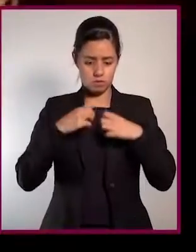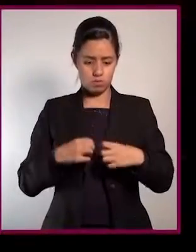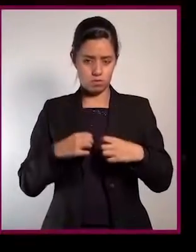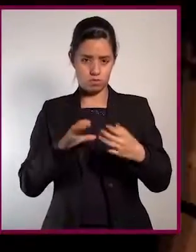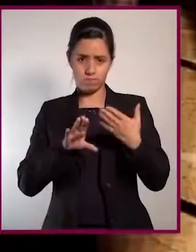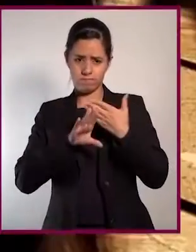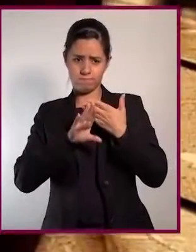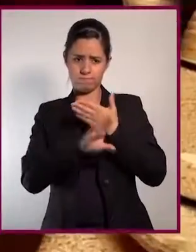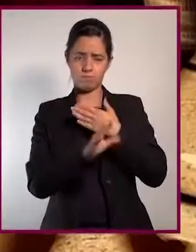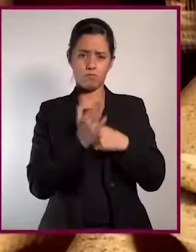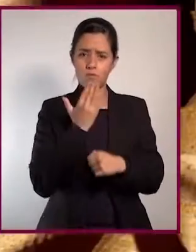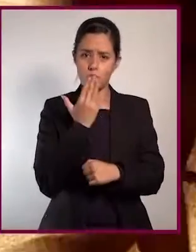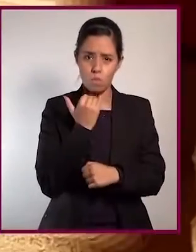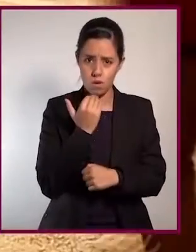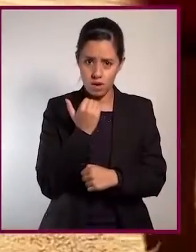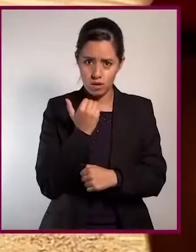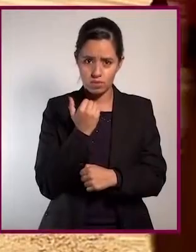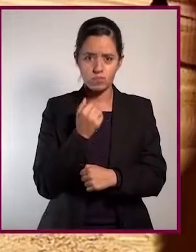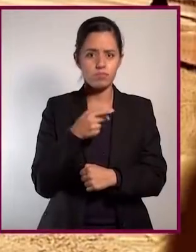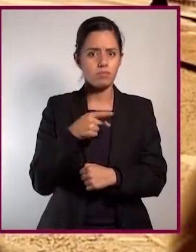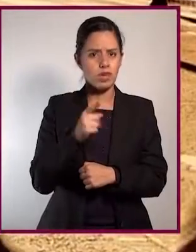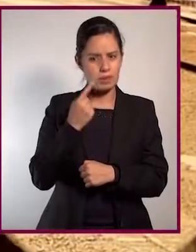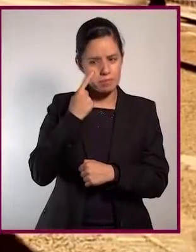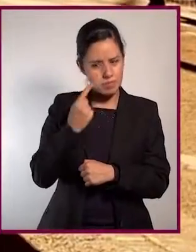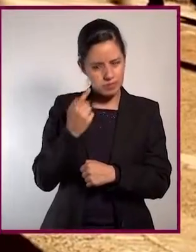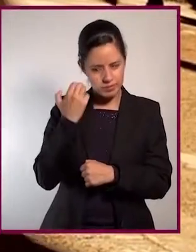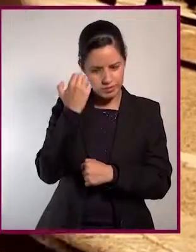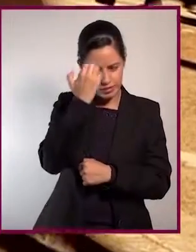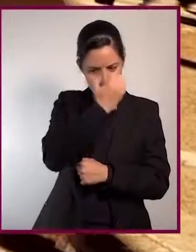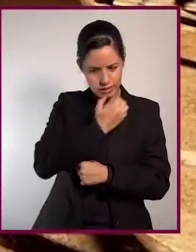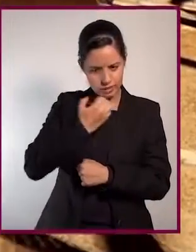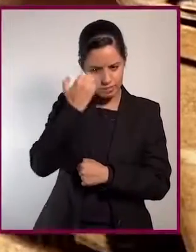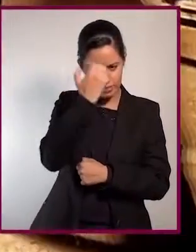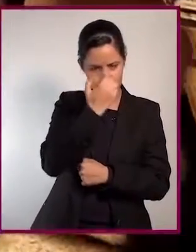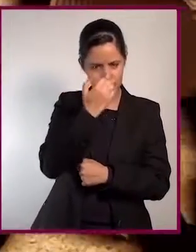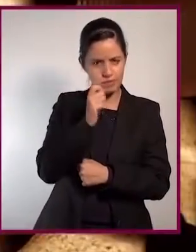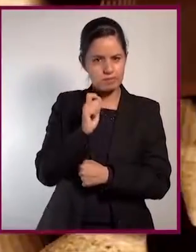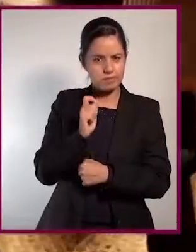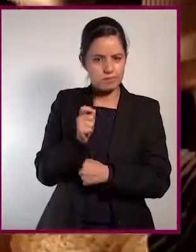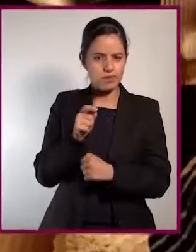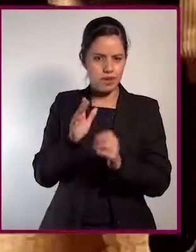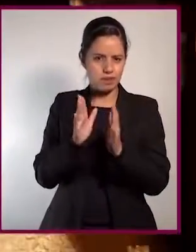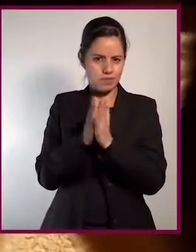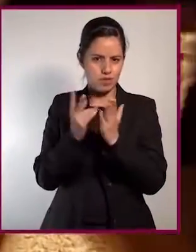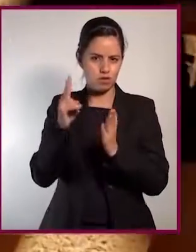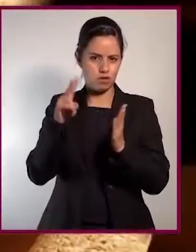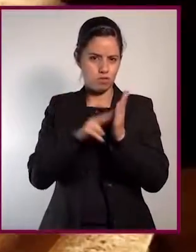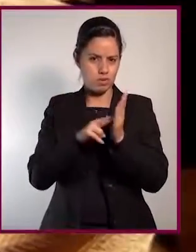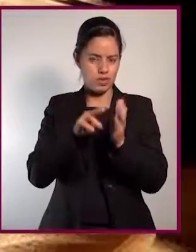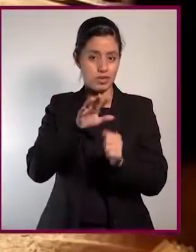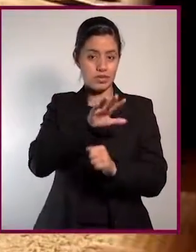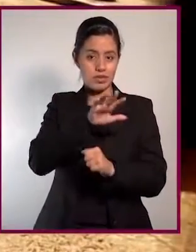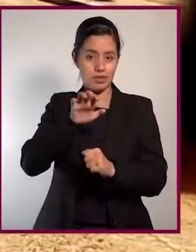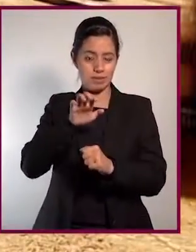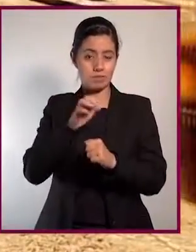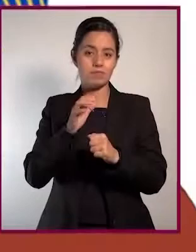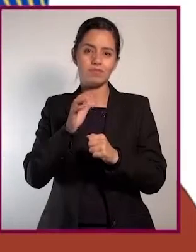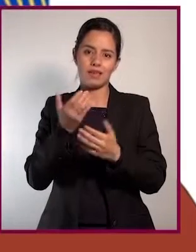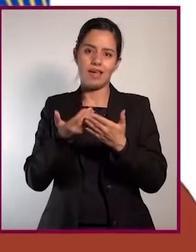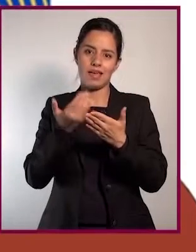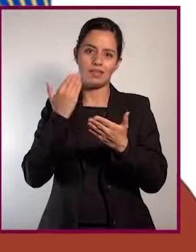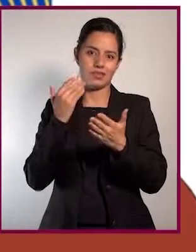significar sin inmunidad o protección, uno de los primeros registros del cuadro clínico está descrito en el